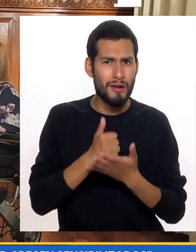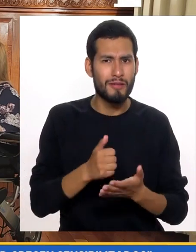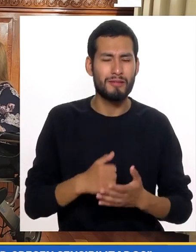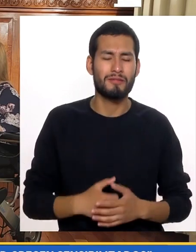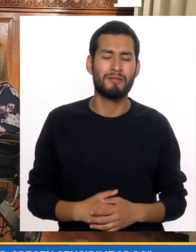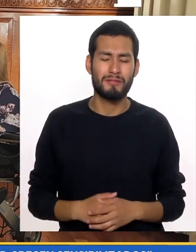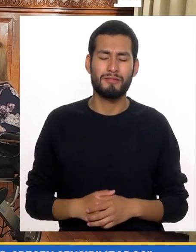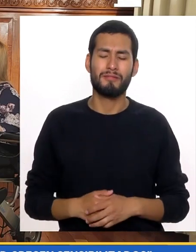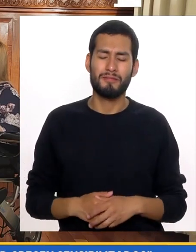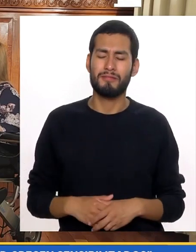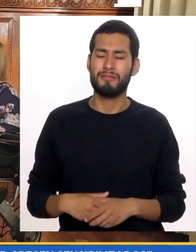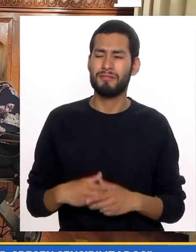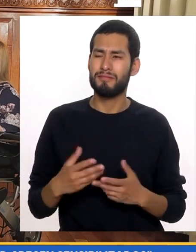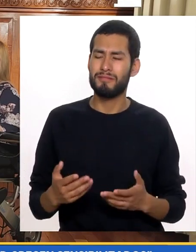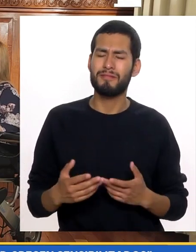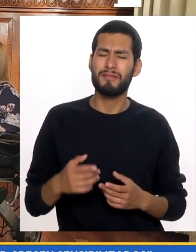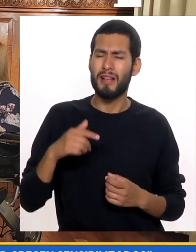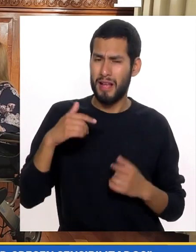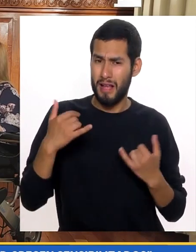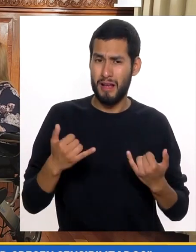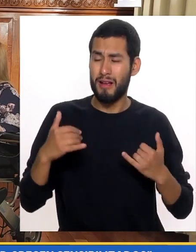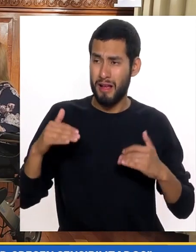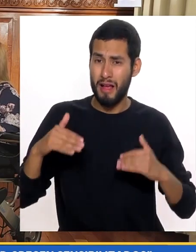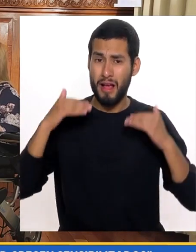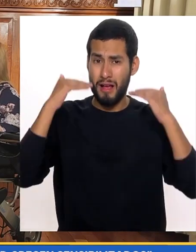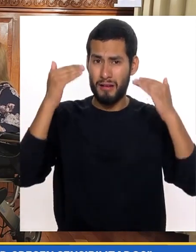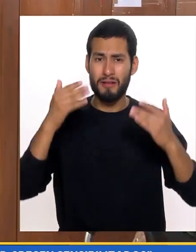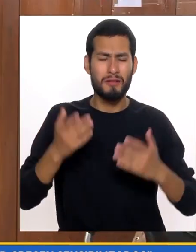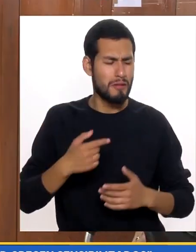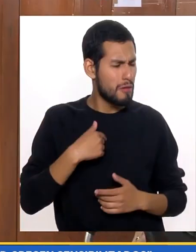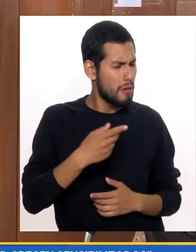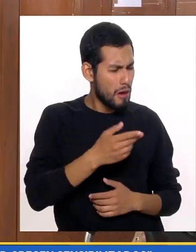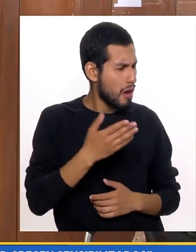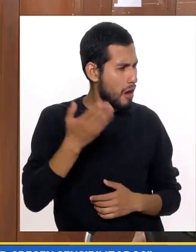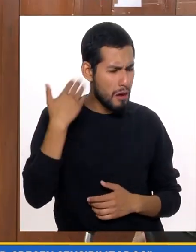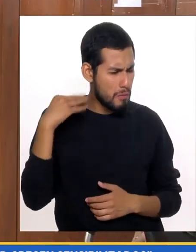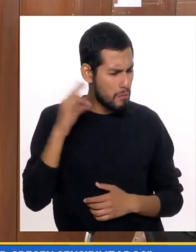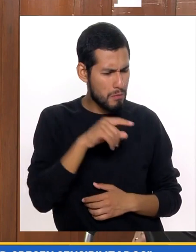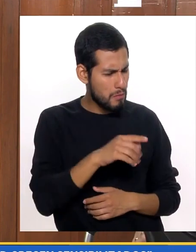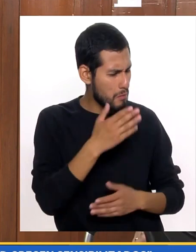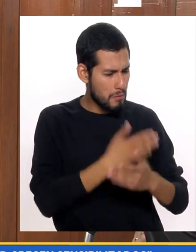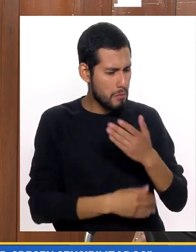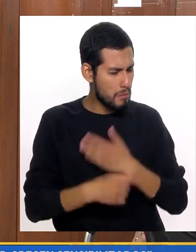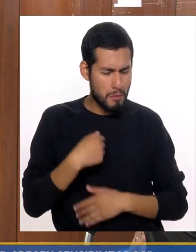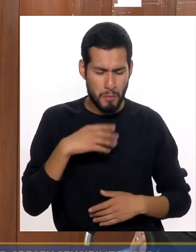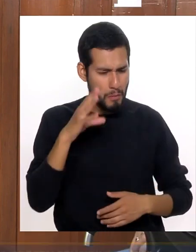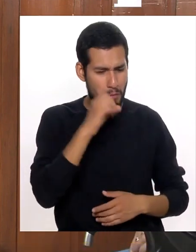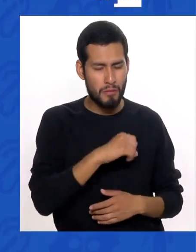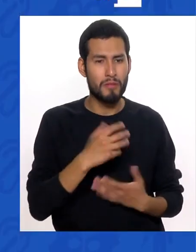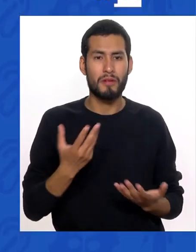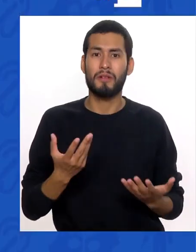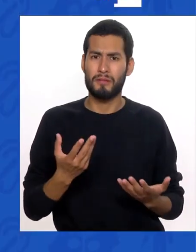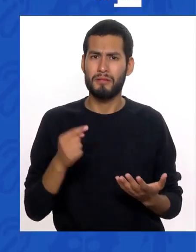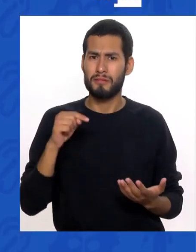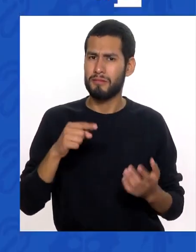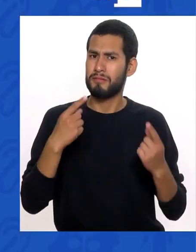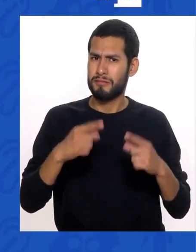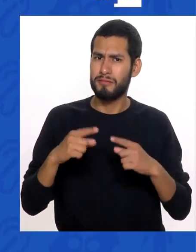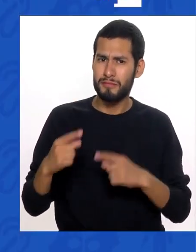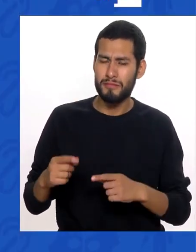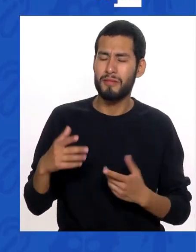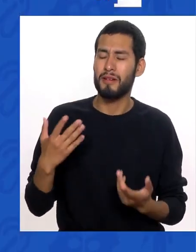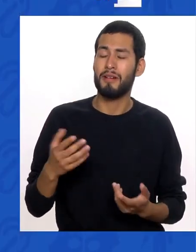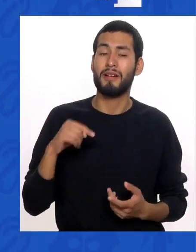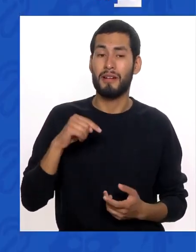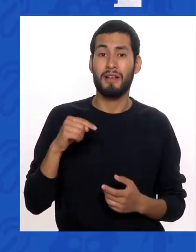prestos a ayudar Claro que sí Ellos ahora que son adultos Me dicen Mamá, jamás hemos visto Tu discapacidad Claro Eso